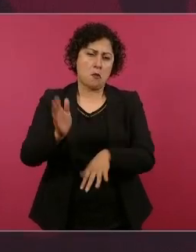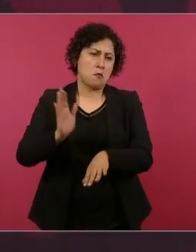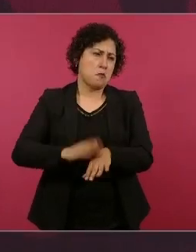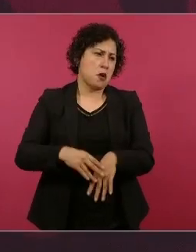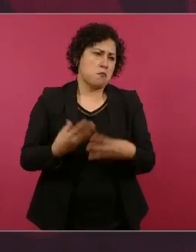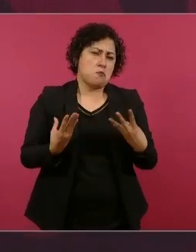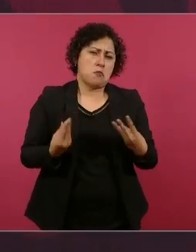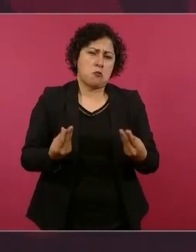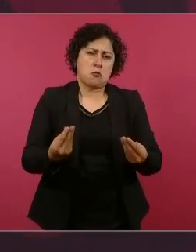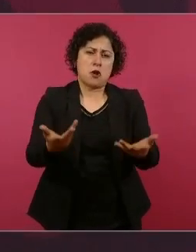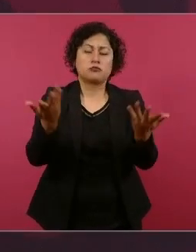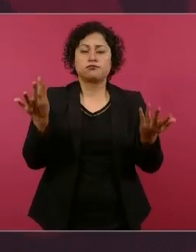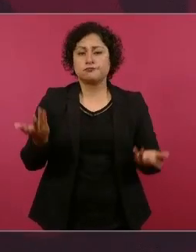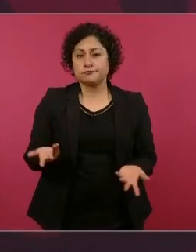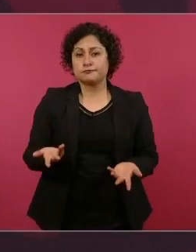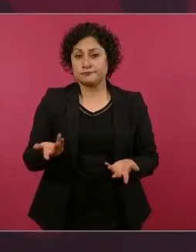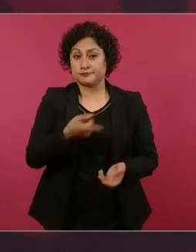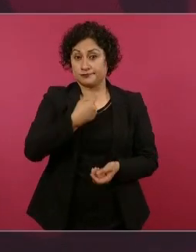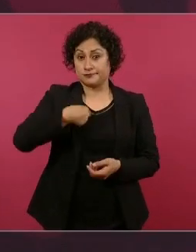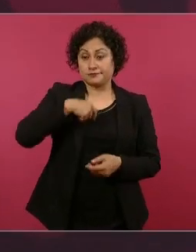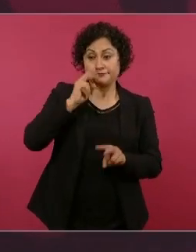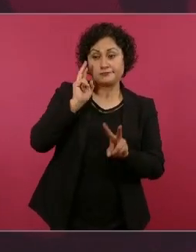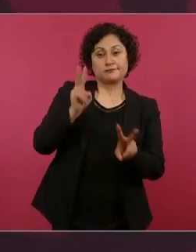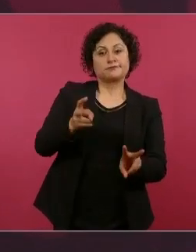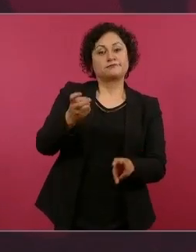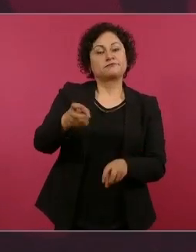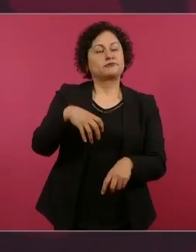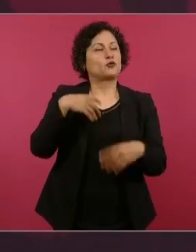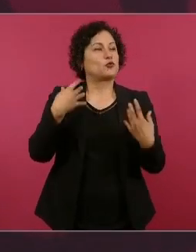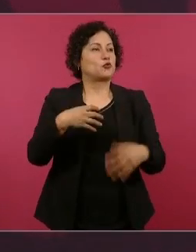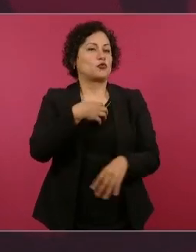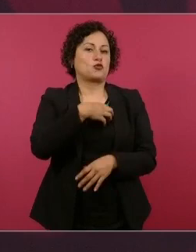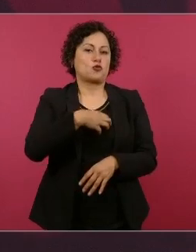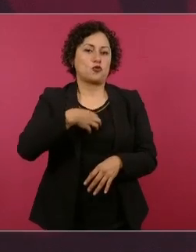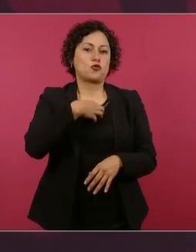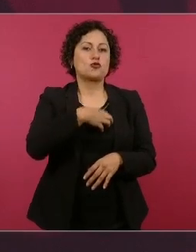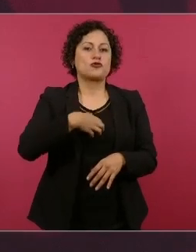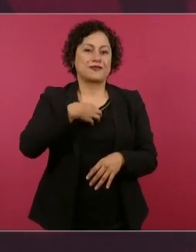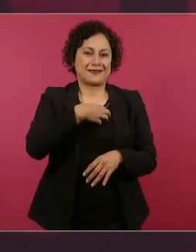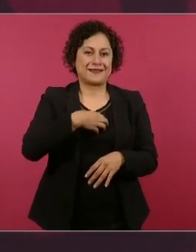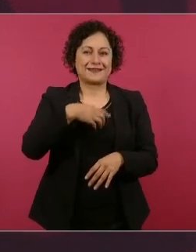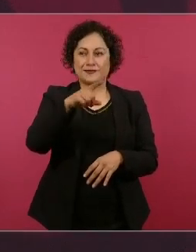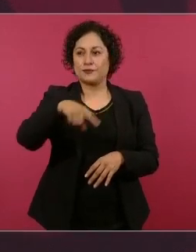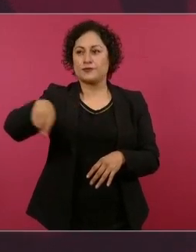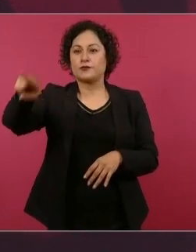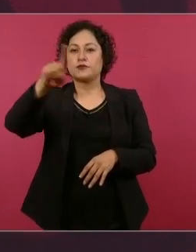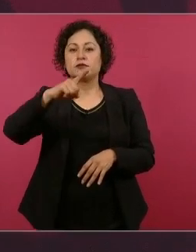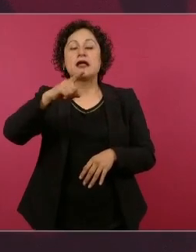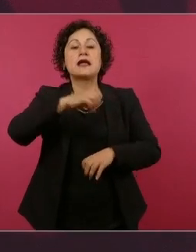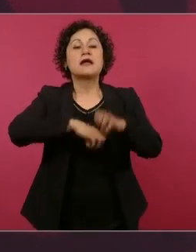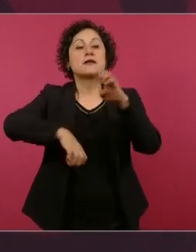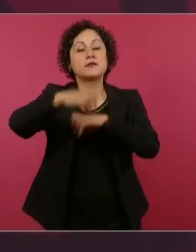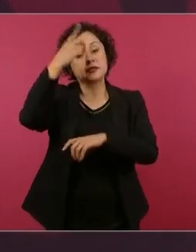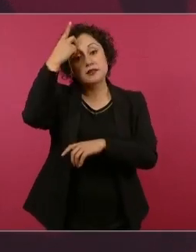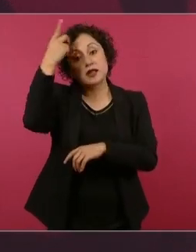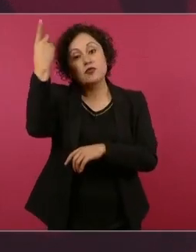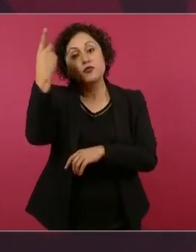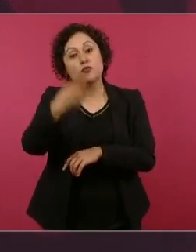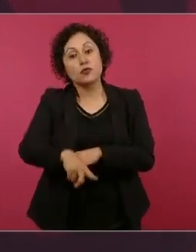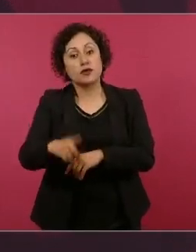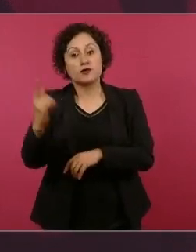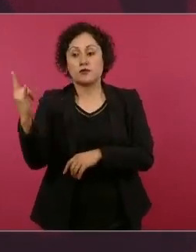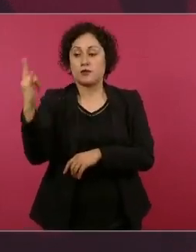contentos los dueños de aviones de carga porque